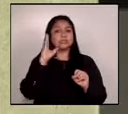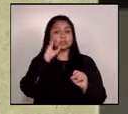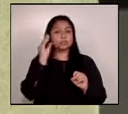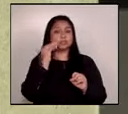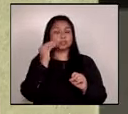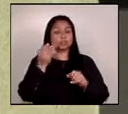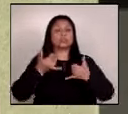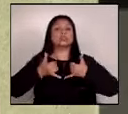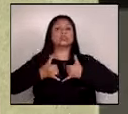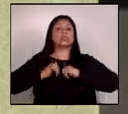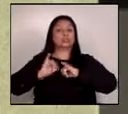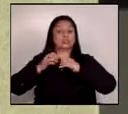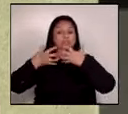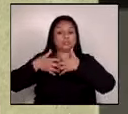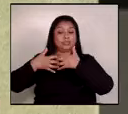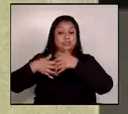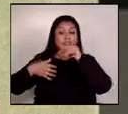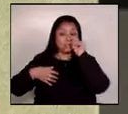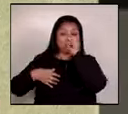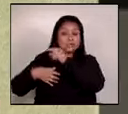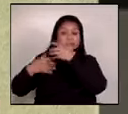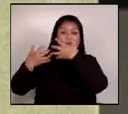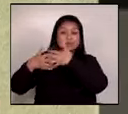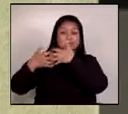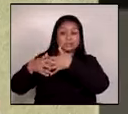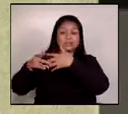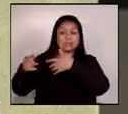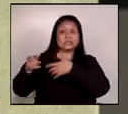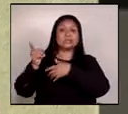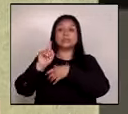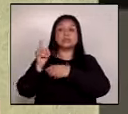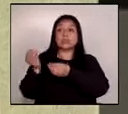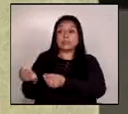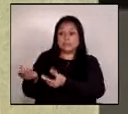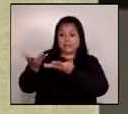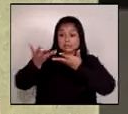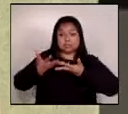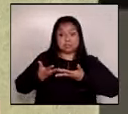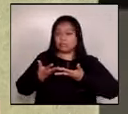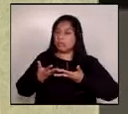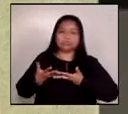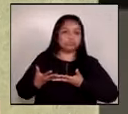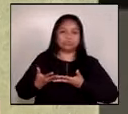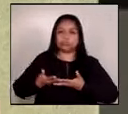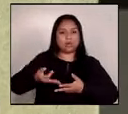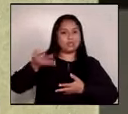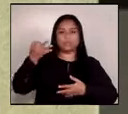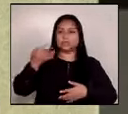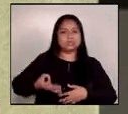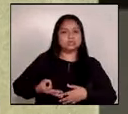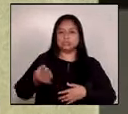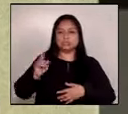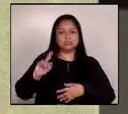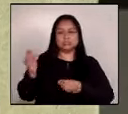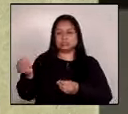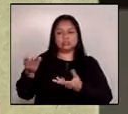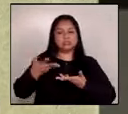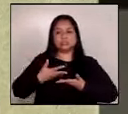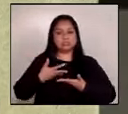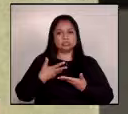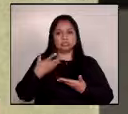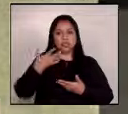aún la empresa Marnos no había entregado oficialmente al ministerio de